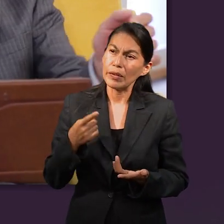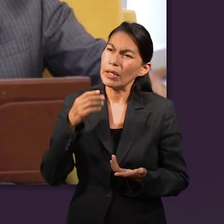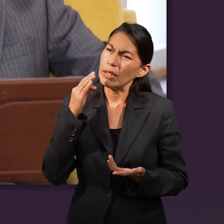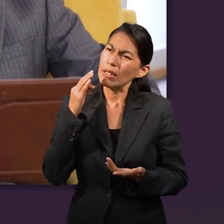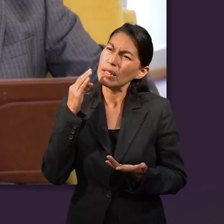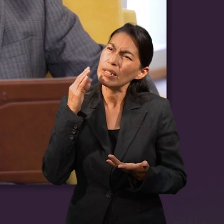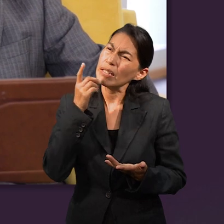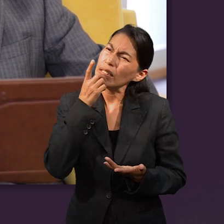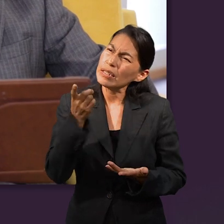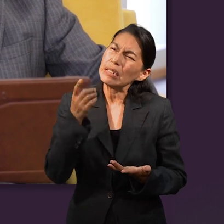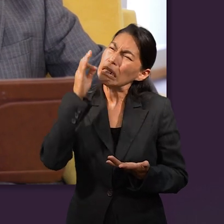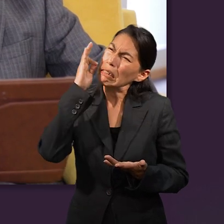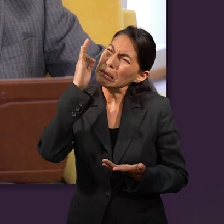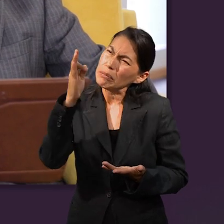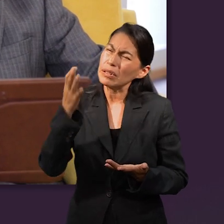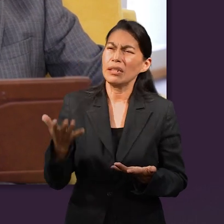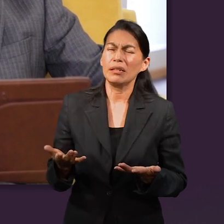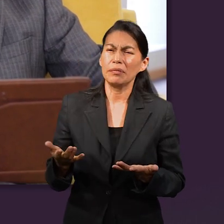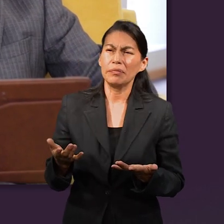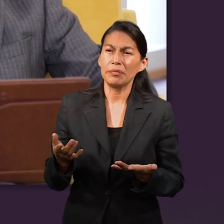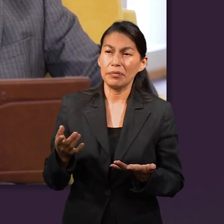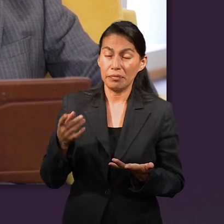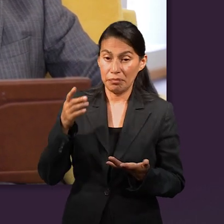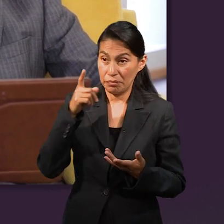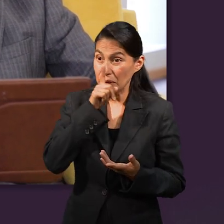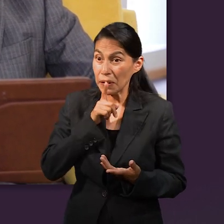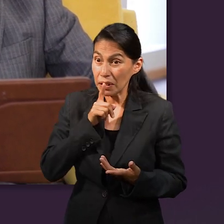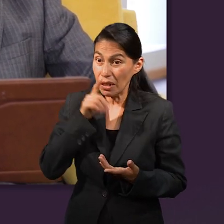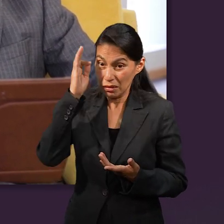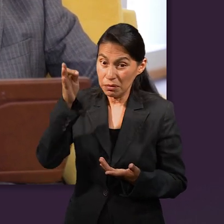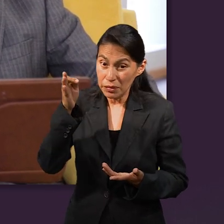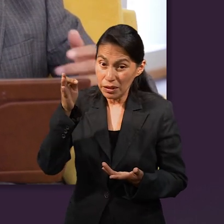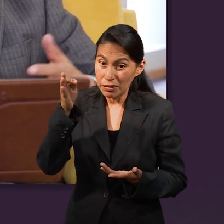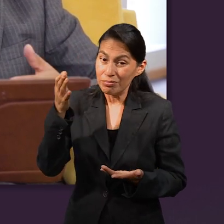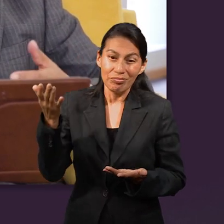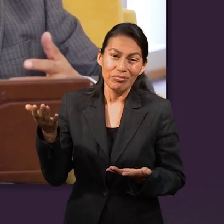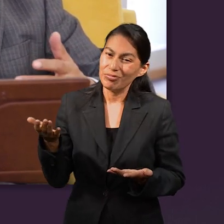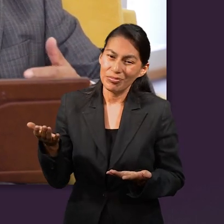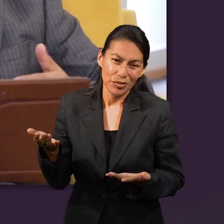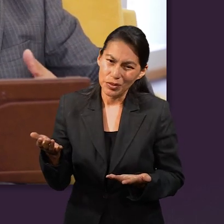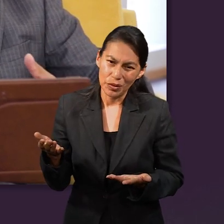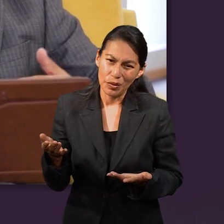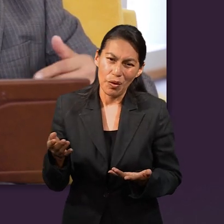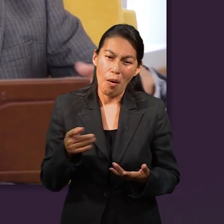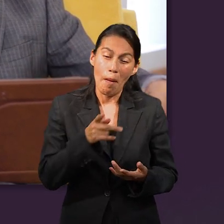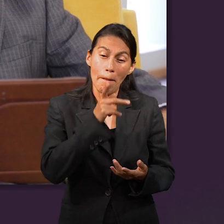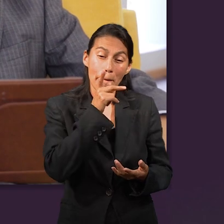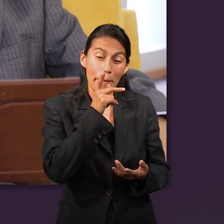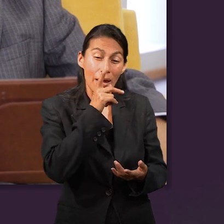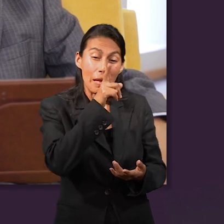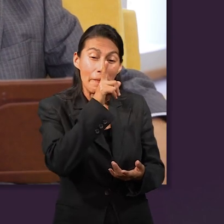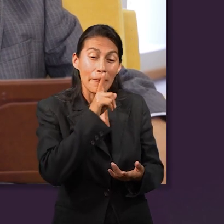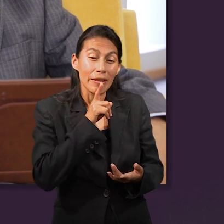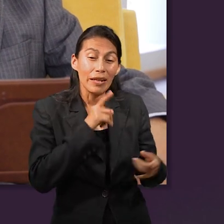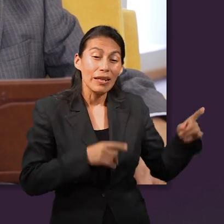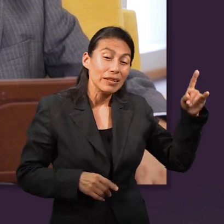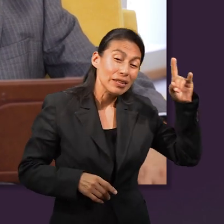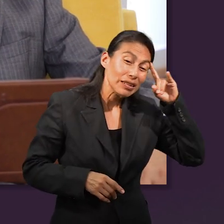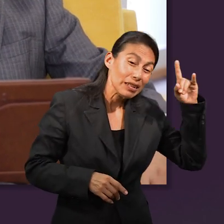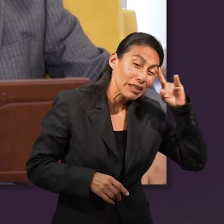tenemos que aceptar es que Dios nunca aceptará la mentira porque el padre de la mentira es el diablo. Eso es lo primero que tenemos que aceptar en justamente esto que está aquí.